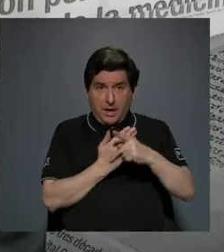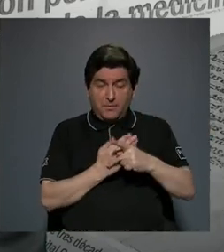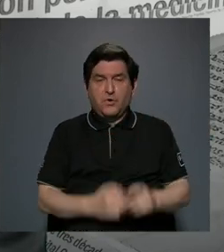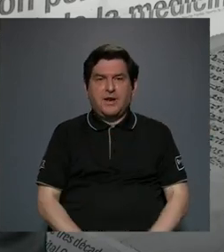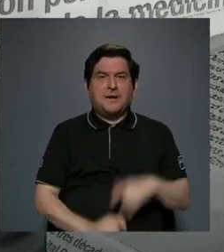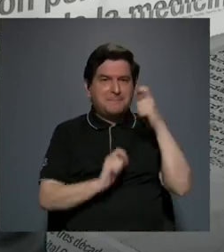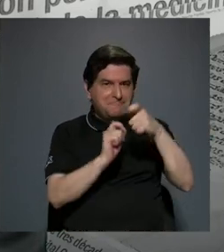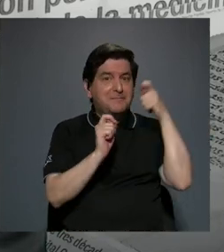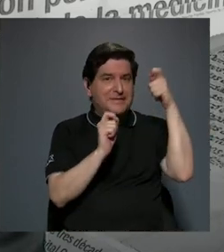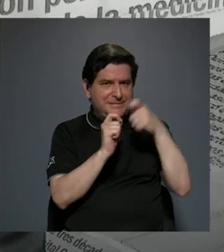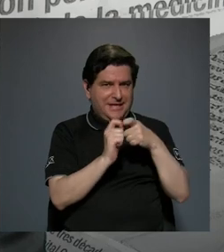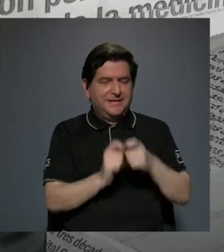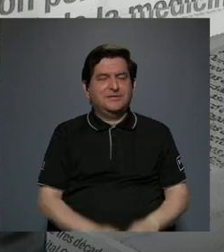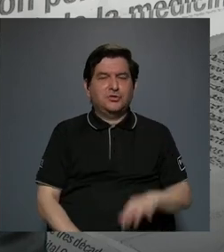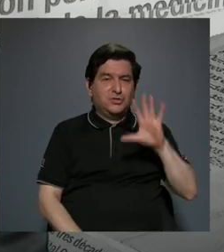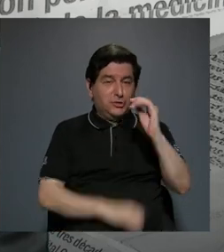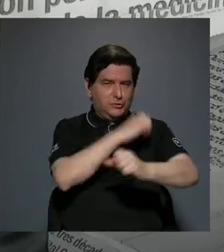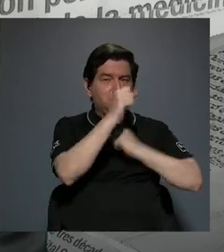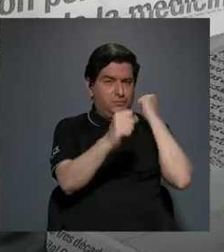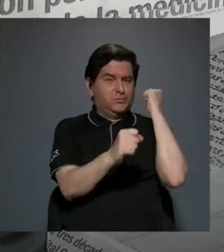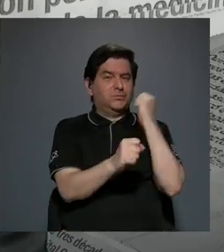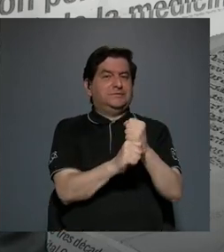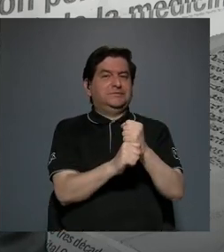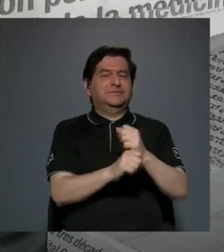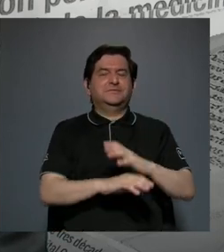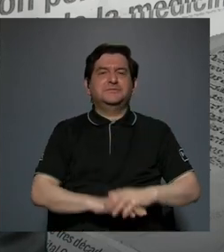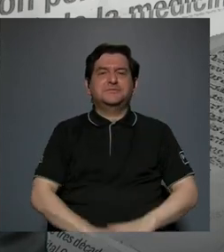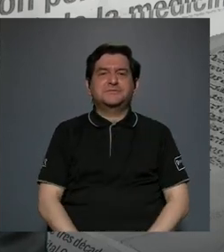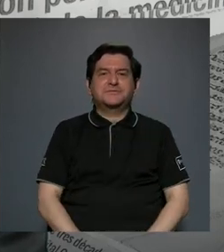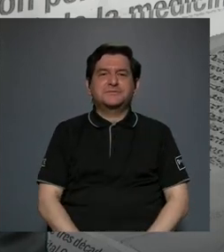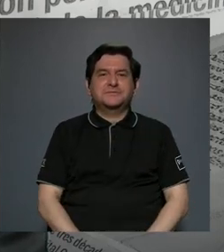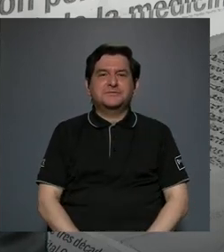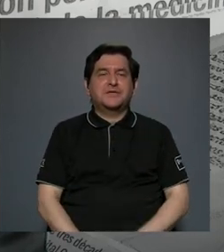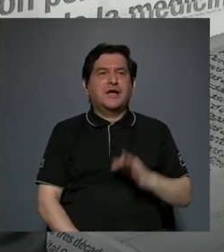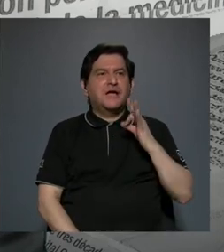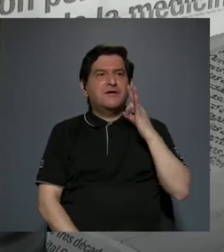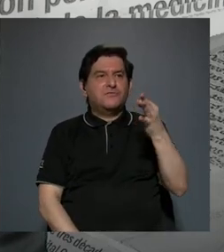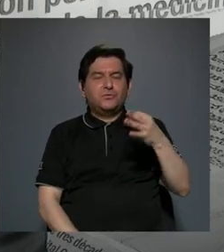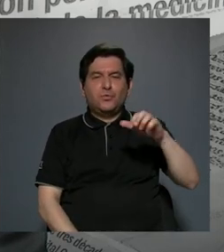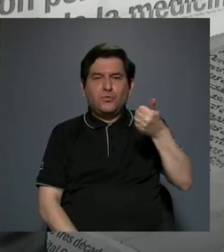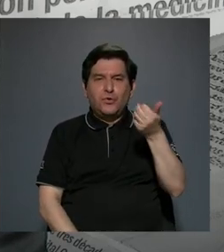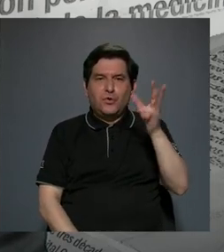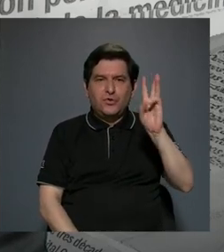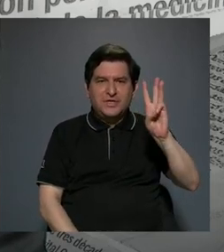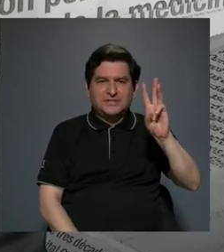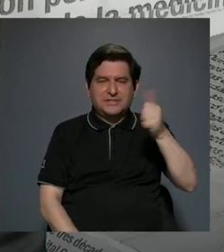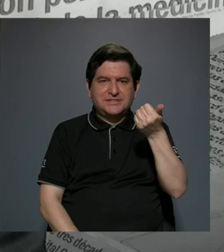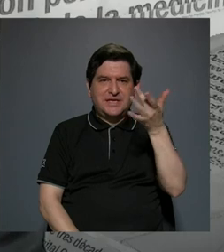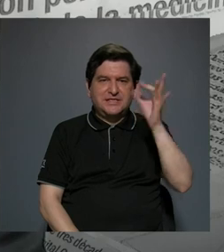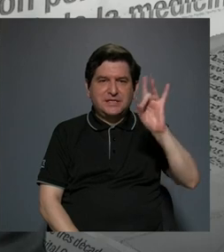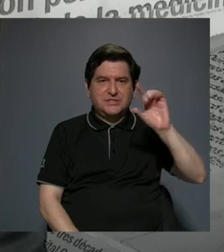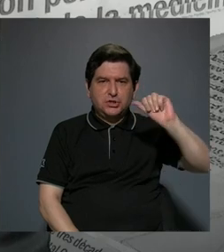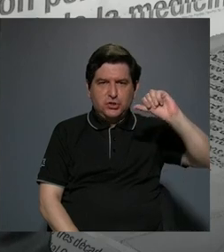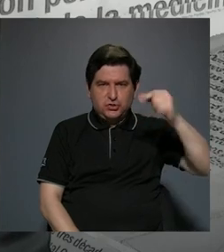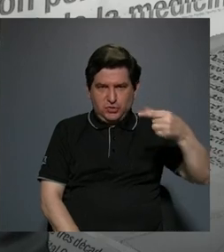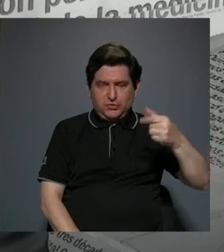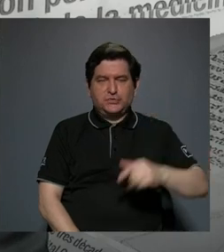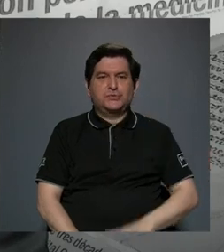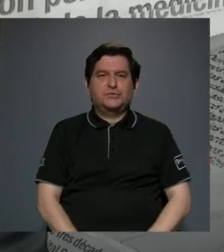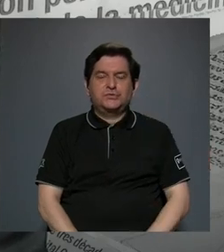a ser propiamente el del aniversario para este próximo 16 y 18 de agosto.